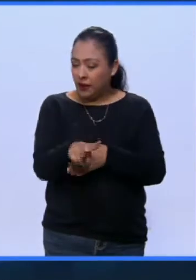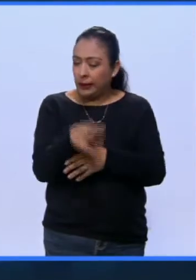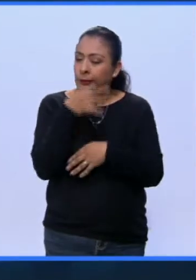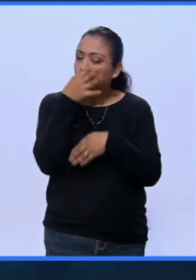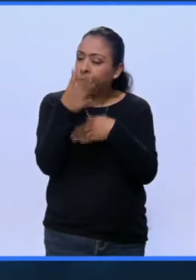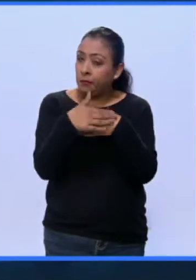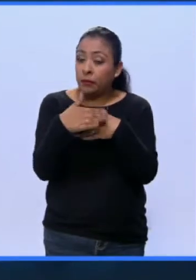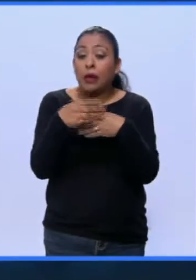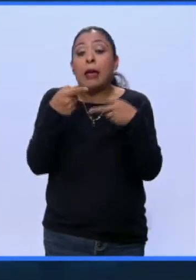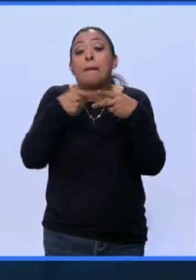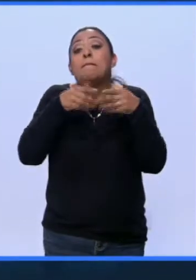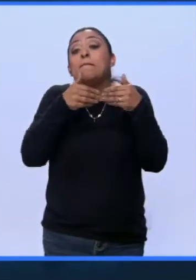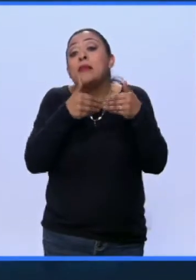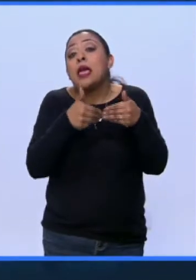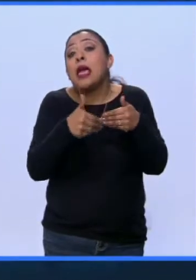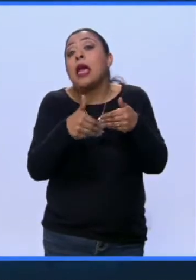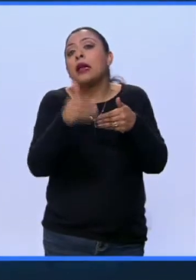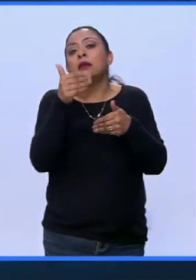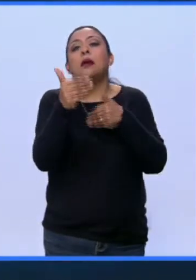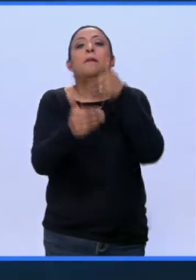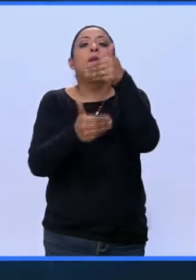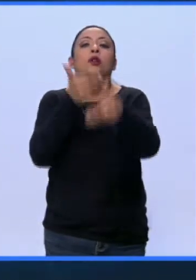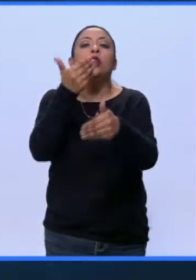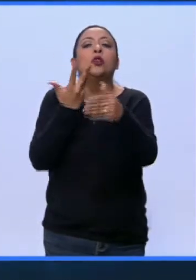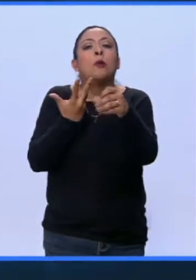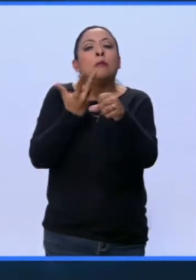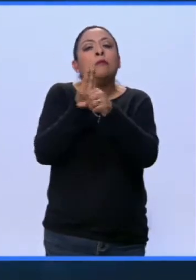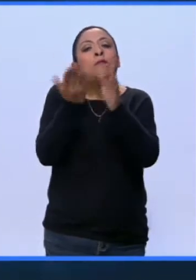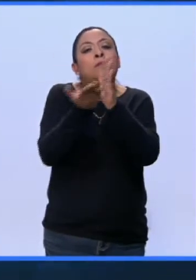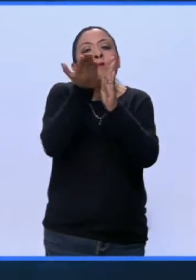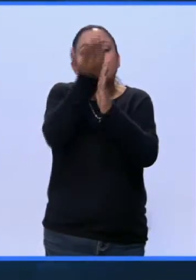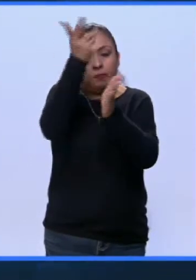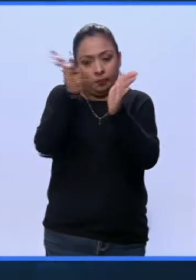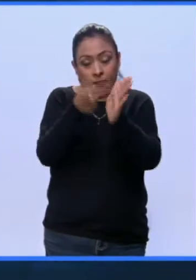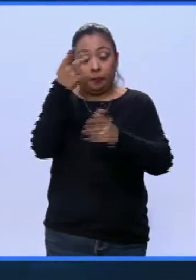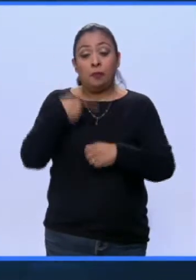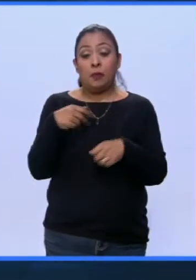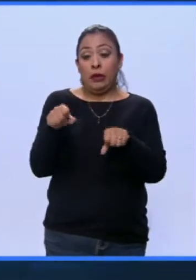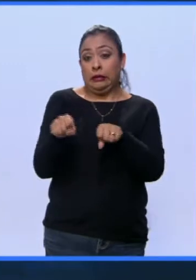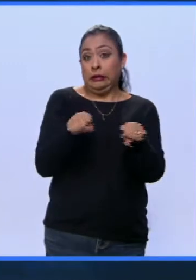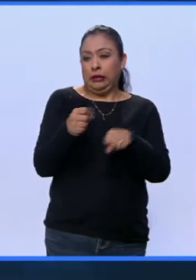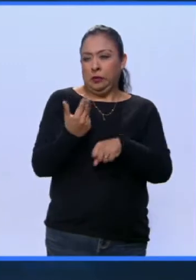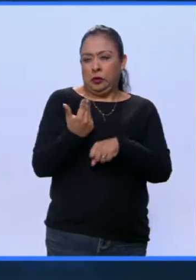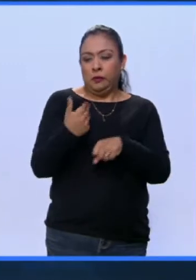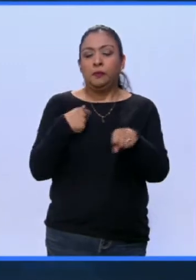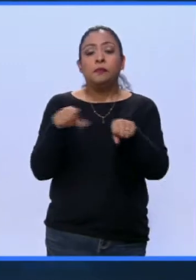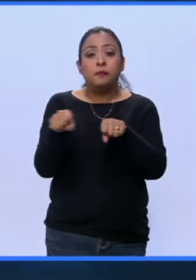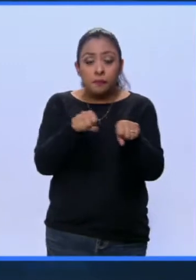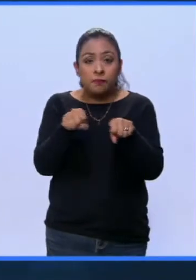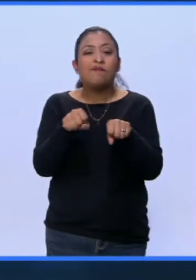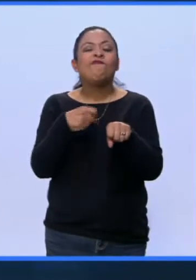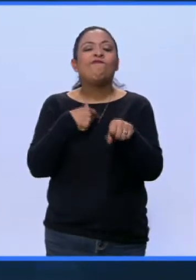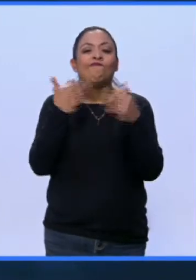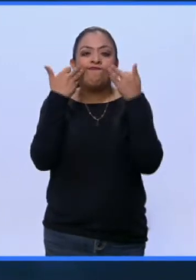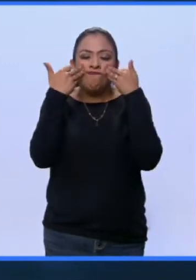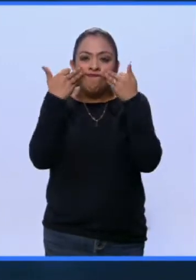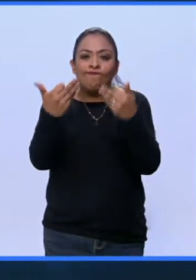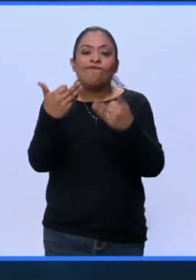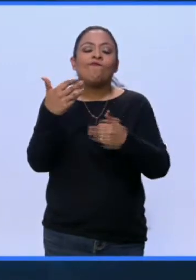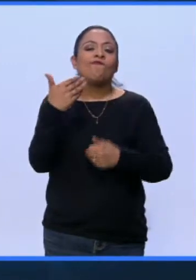apenas está comenzando el proceso de reconstrucción. Y estos sismos ocurridos recientemente han evidenciado